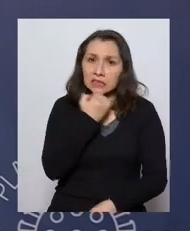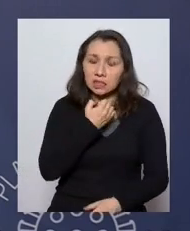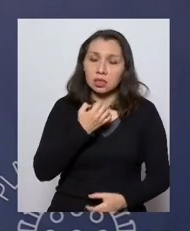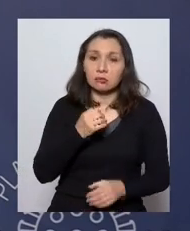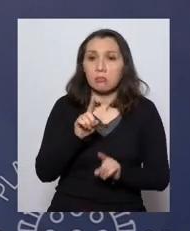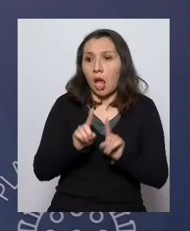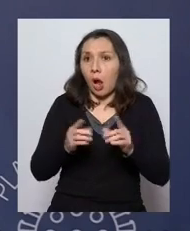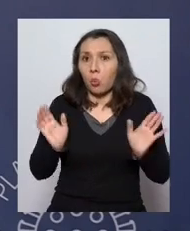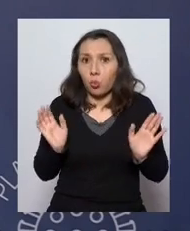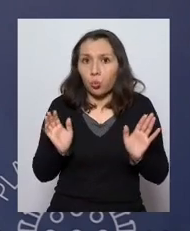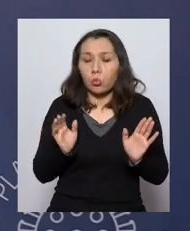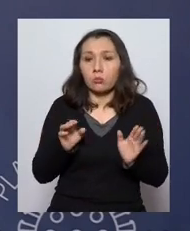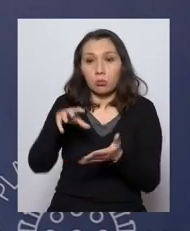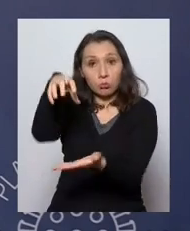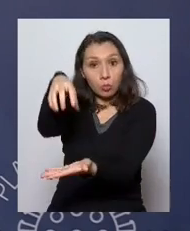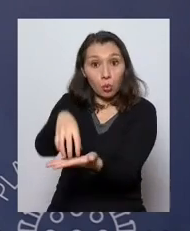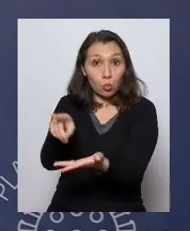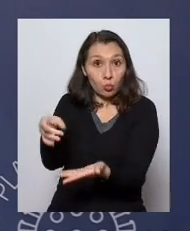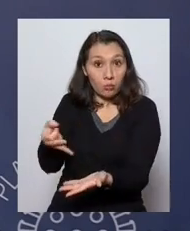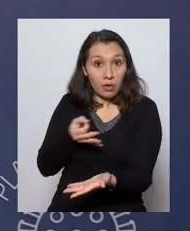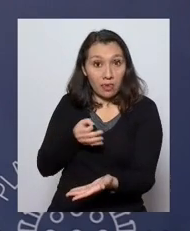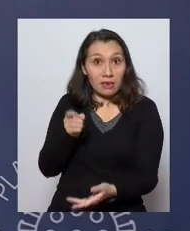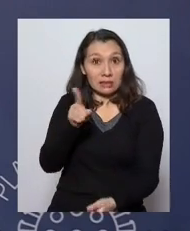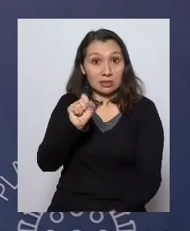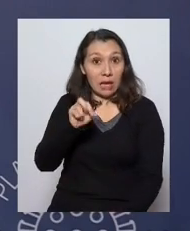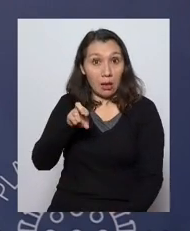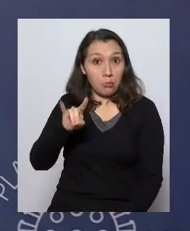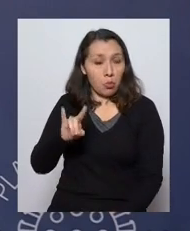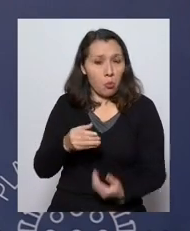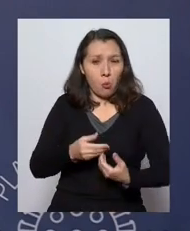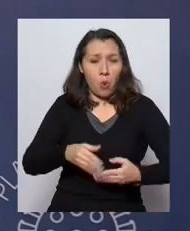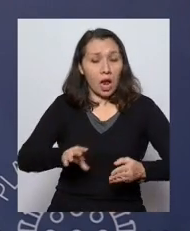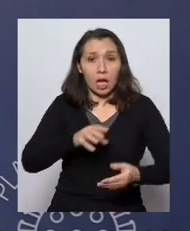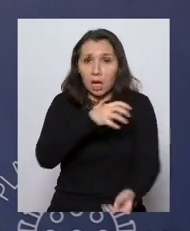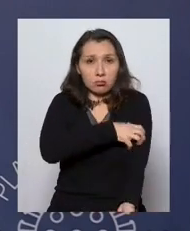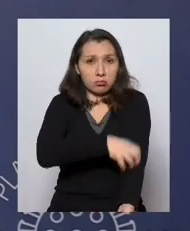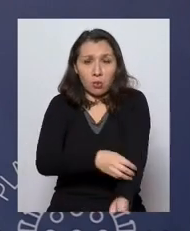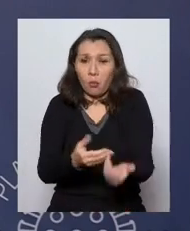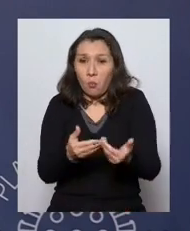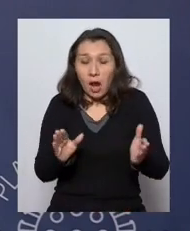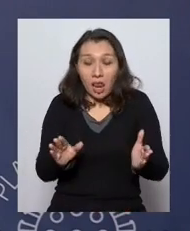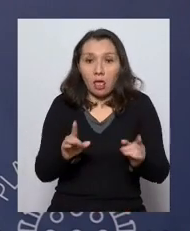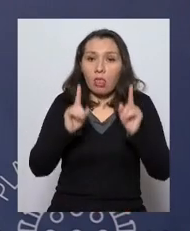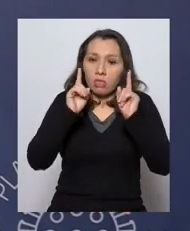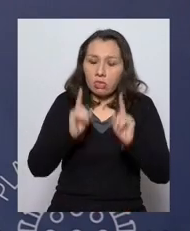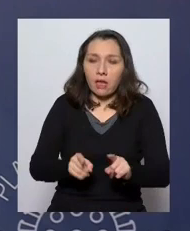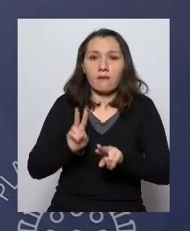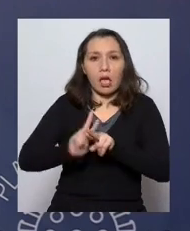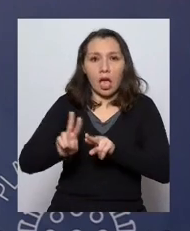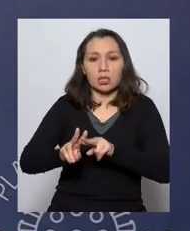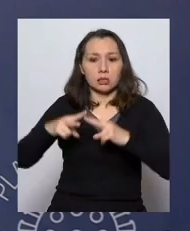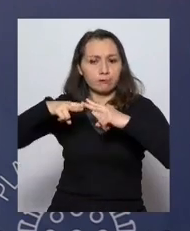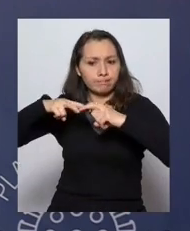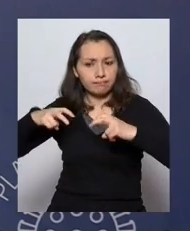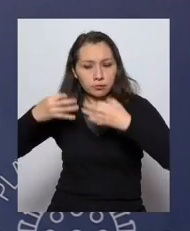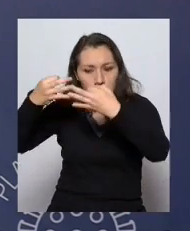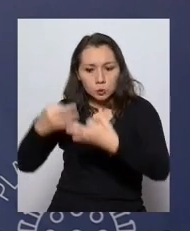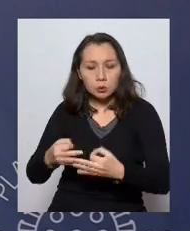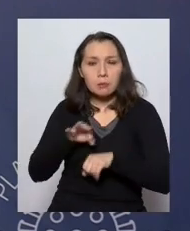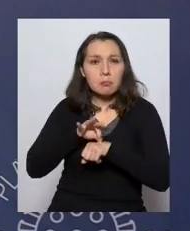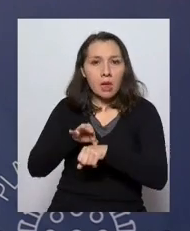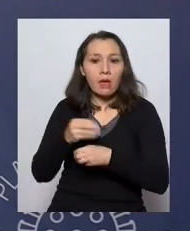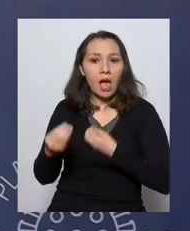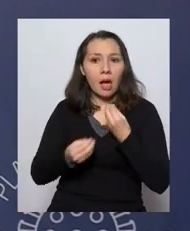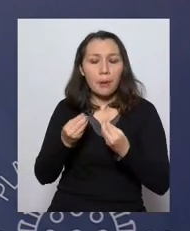sea en el establecimiento del que usted haya mencionado o en cualquier otro establecimiento debe realizarse una auditoría médica para